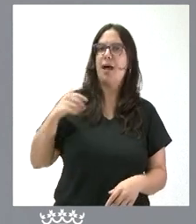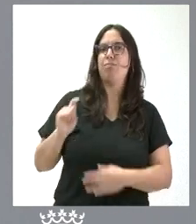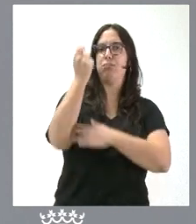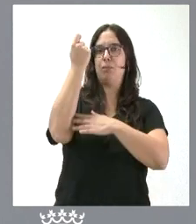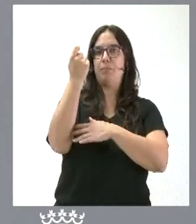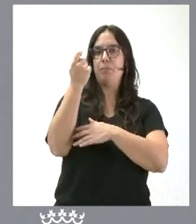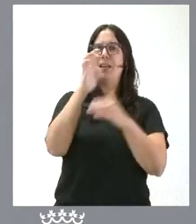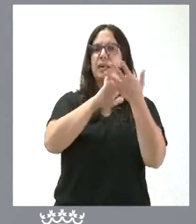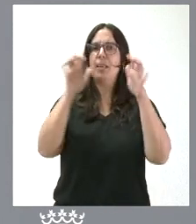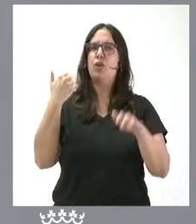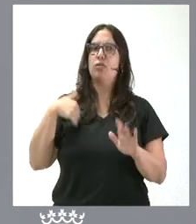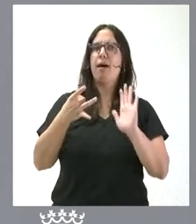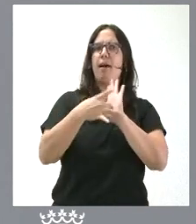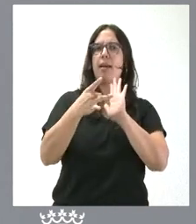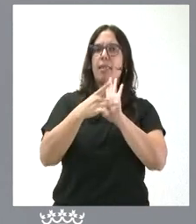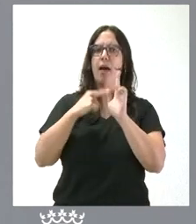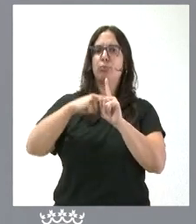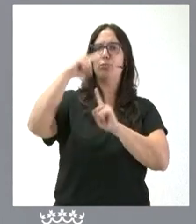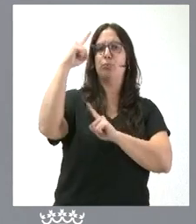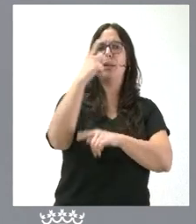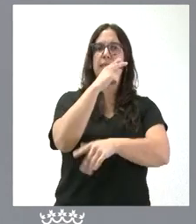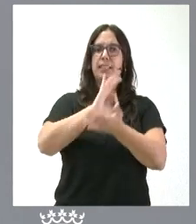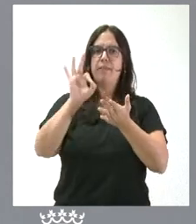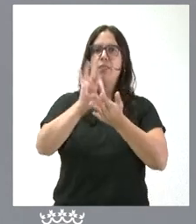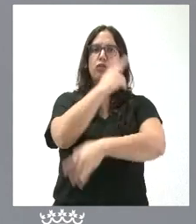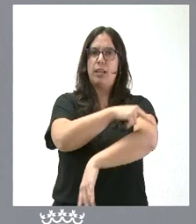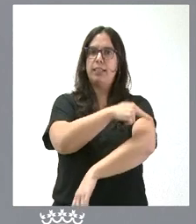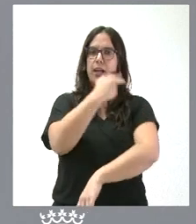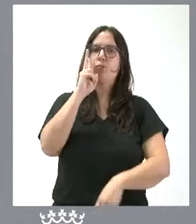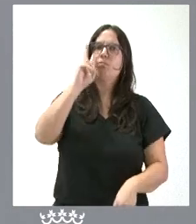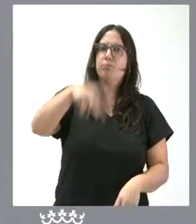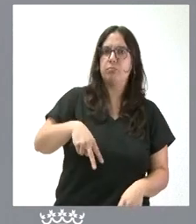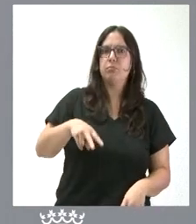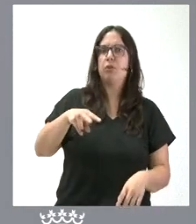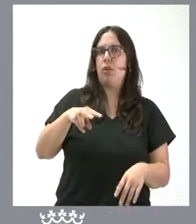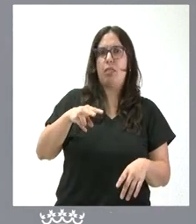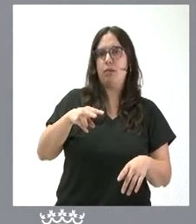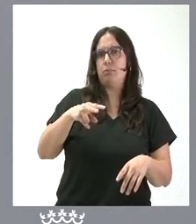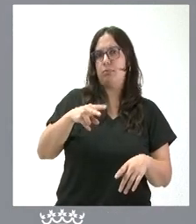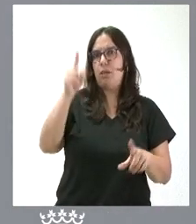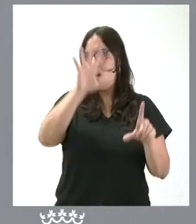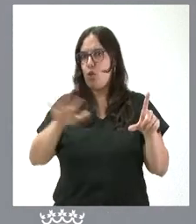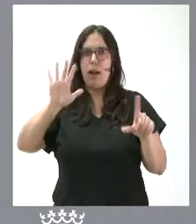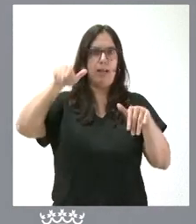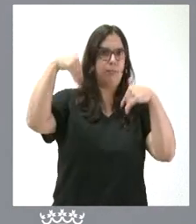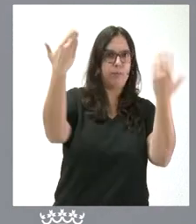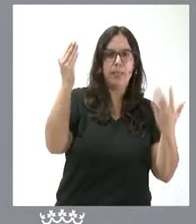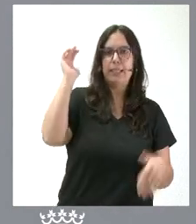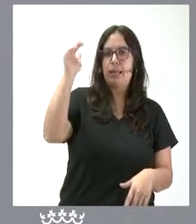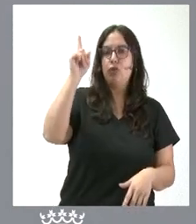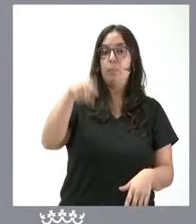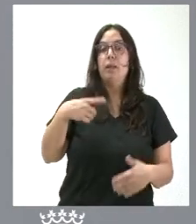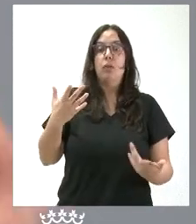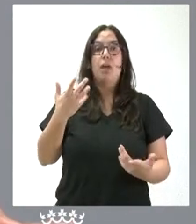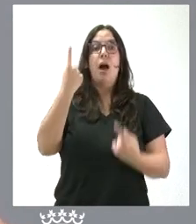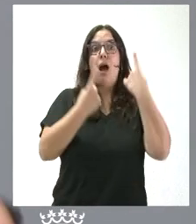alcanzado un nivel muy alto de calidad de esos servicios sanitarios. Así se reconocen nacional e internacionalmente. Y que cuestiones que estaban